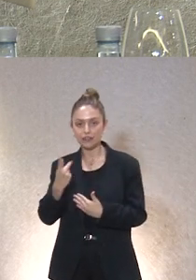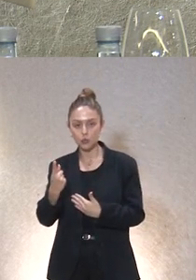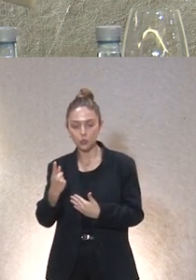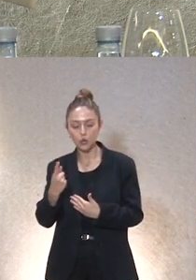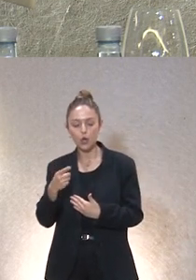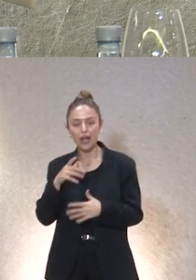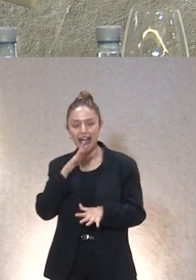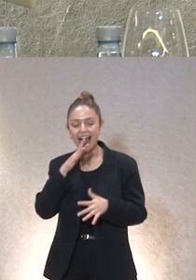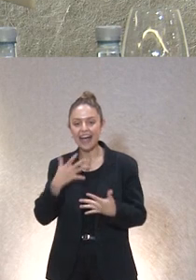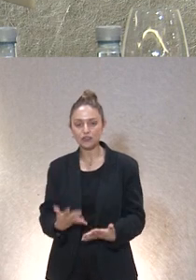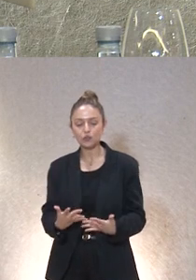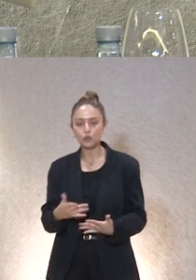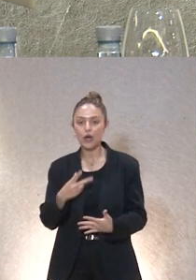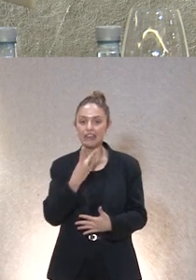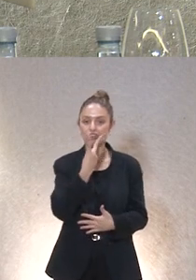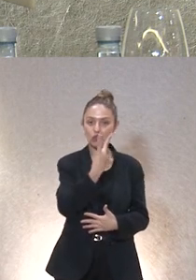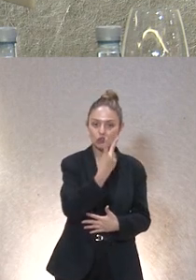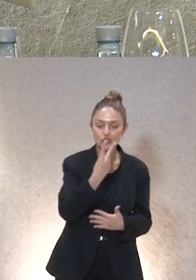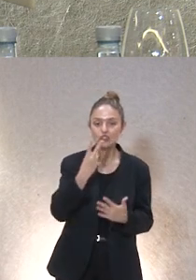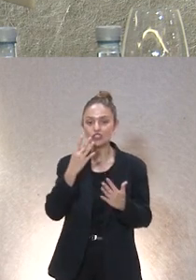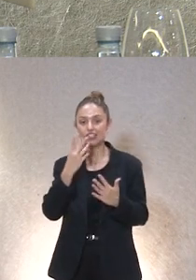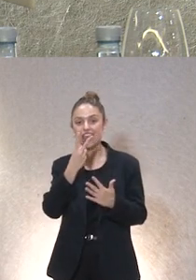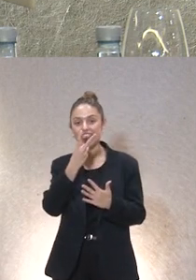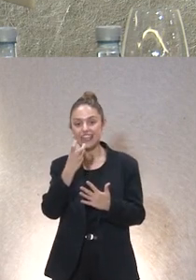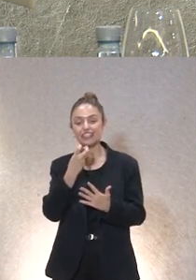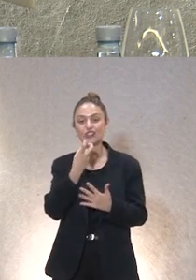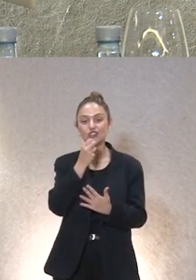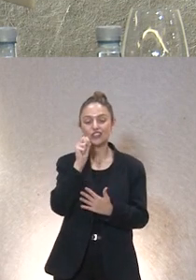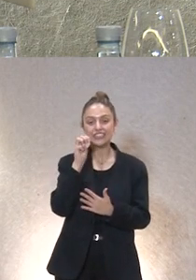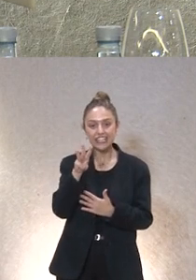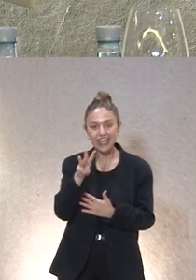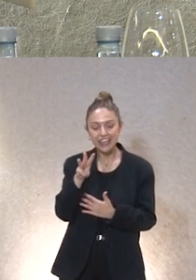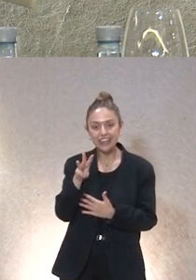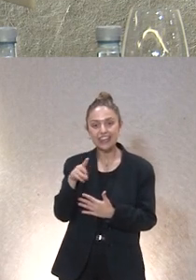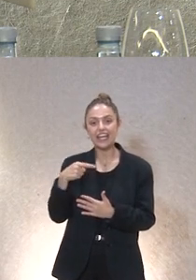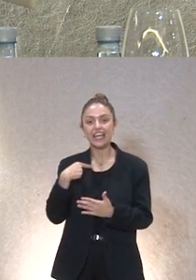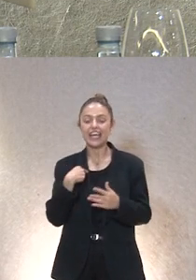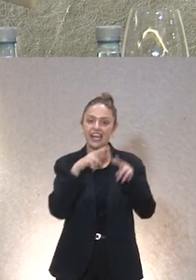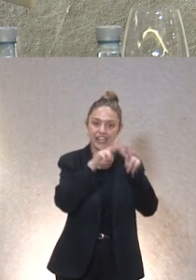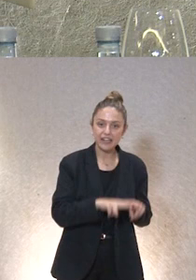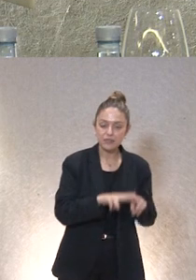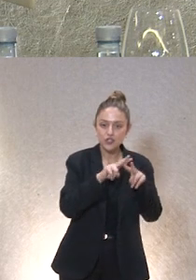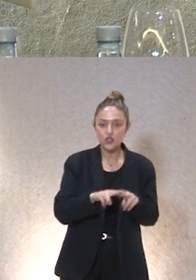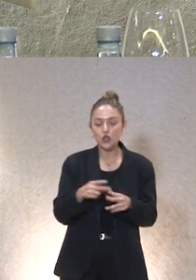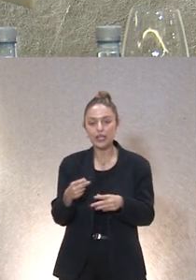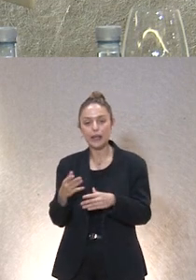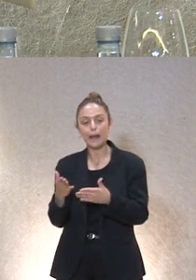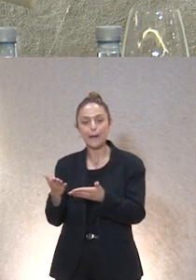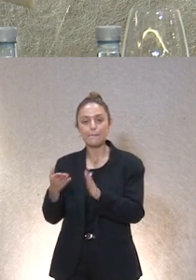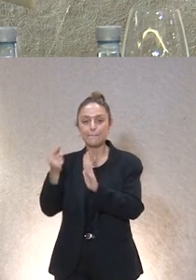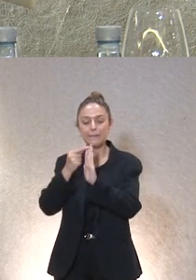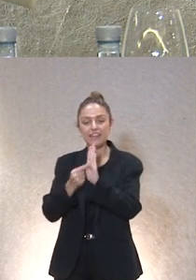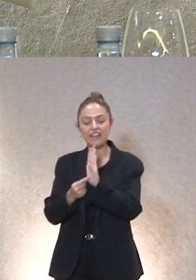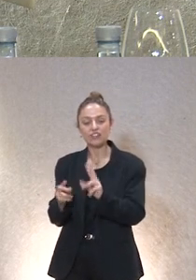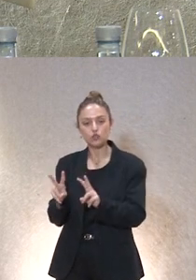en este momento tenemos 213 expedientes en danza entre revisión y nuevas medidas que nos van llegando